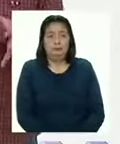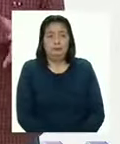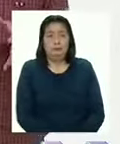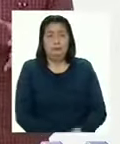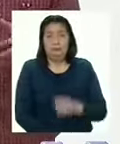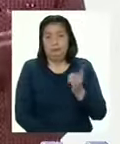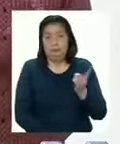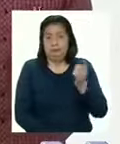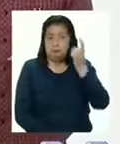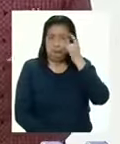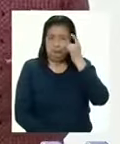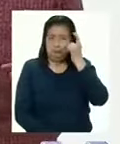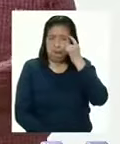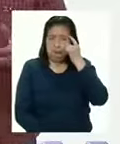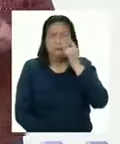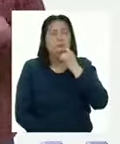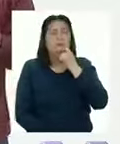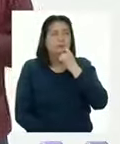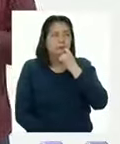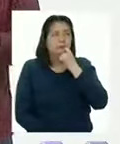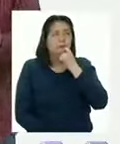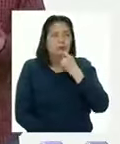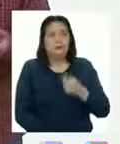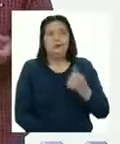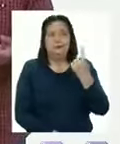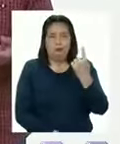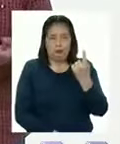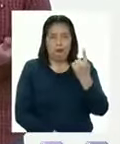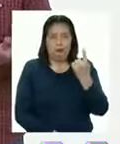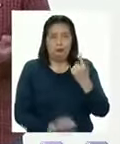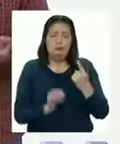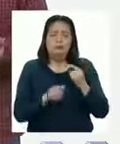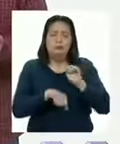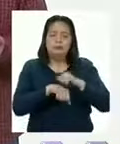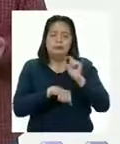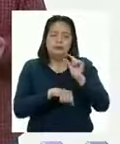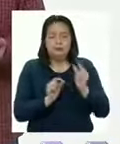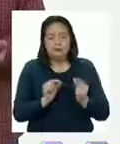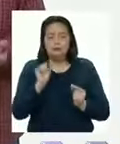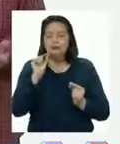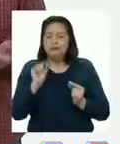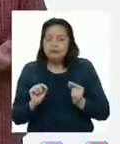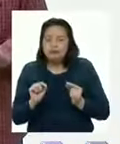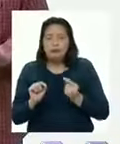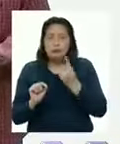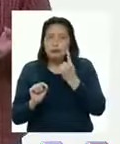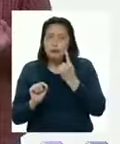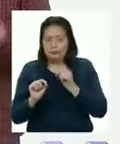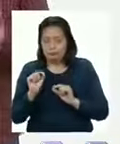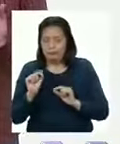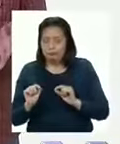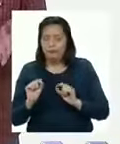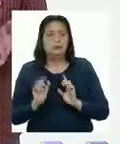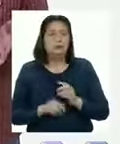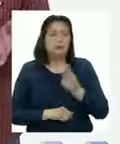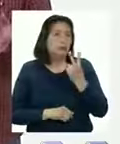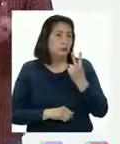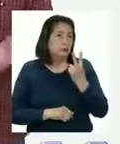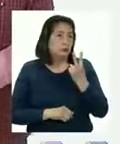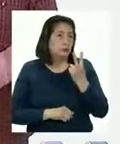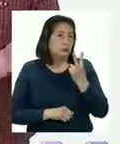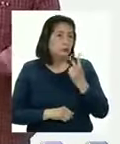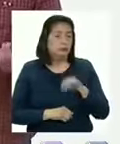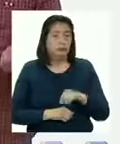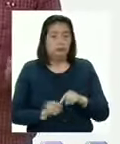Entonces pensó que tenía lógica El número uno se representa colocando una piedrita en el casillero con un punto El número dos